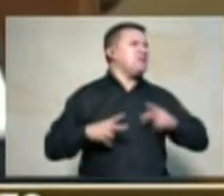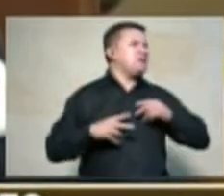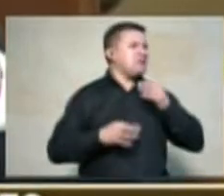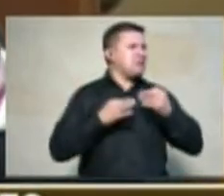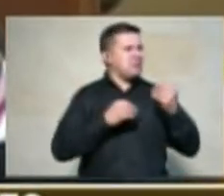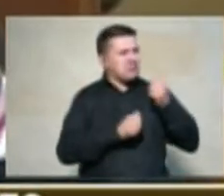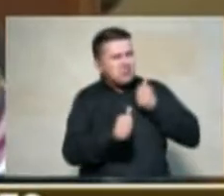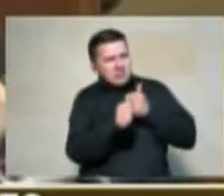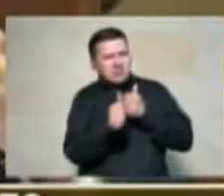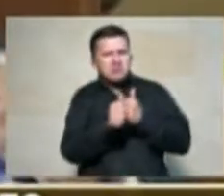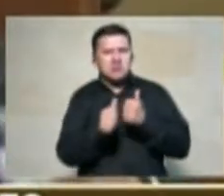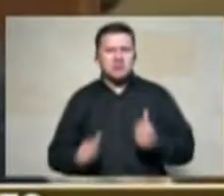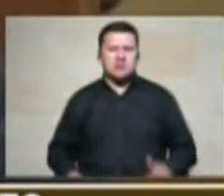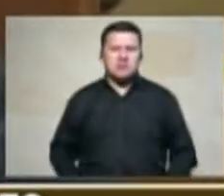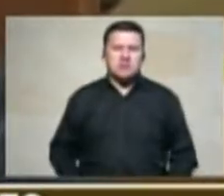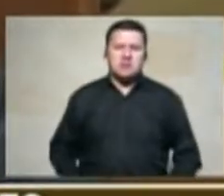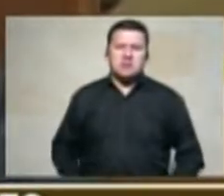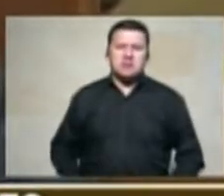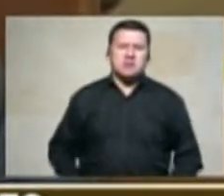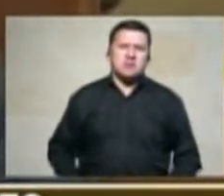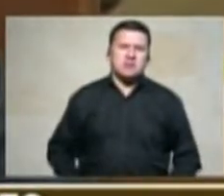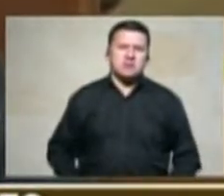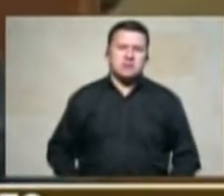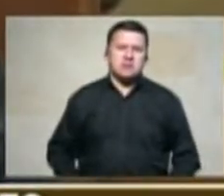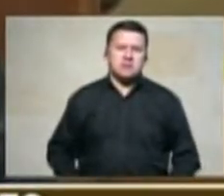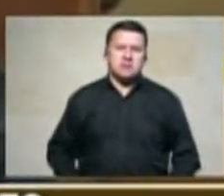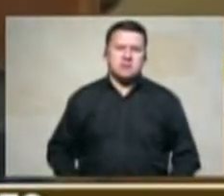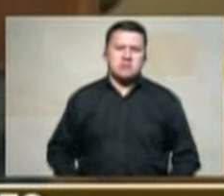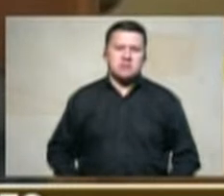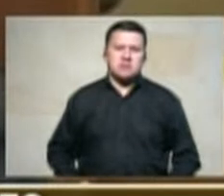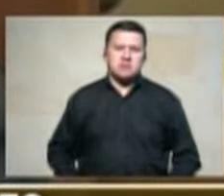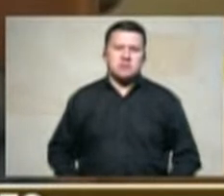porque esas tierras están en manos